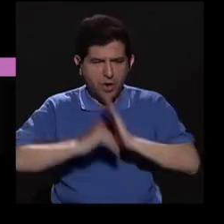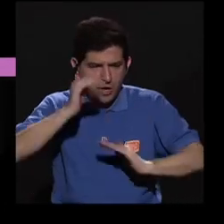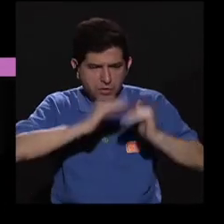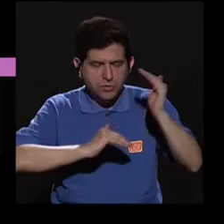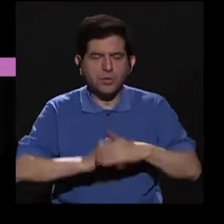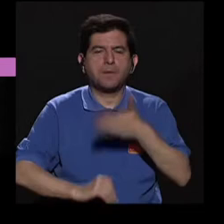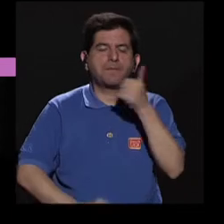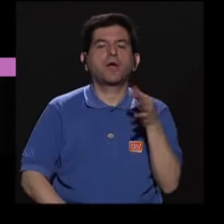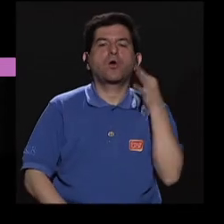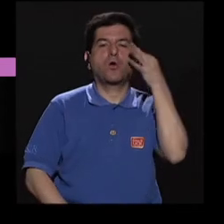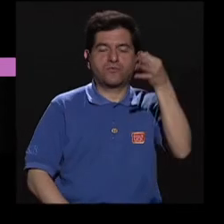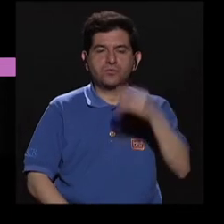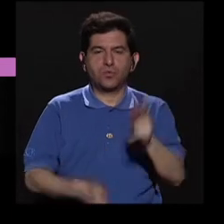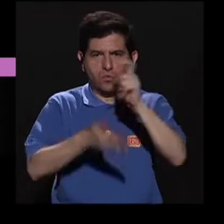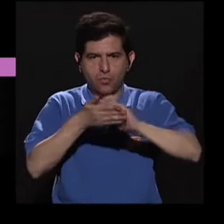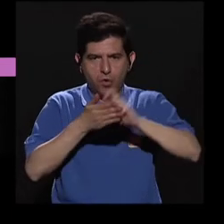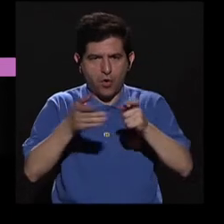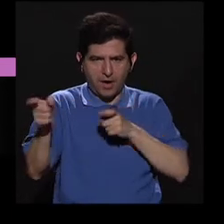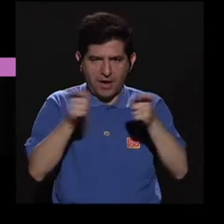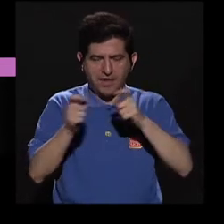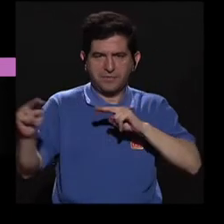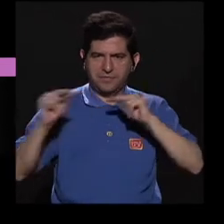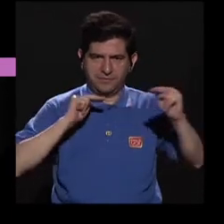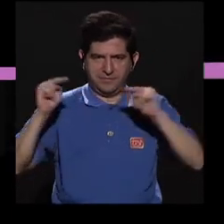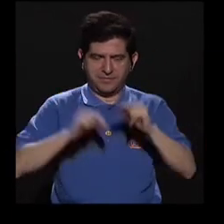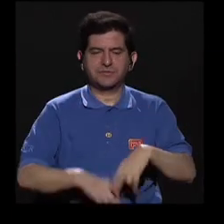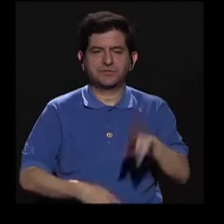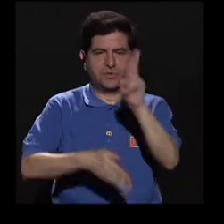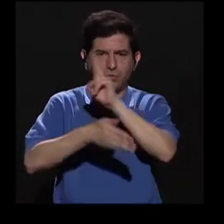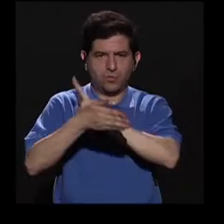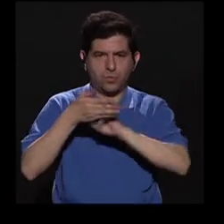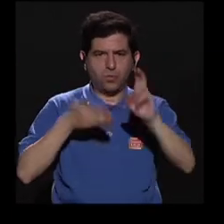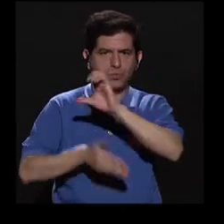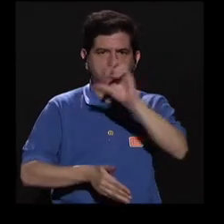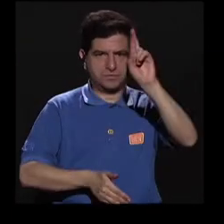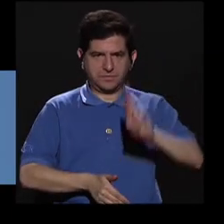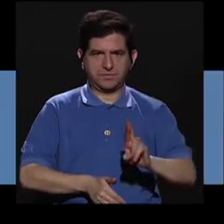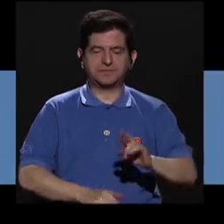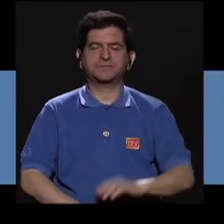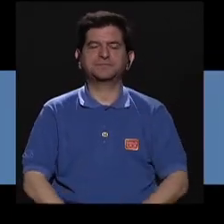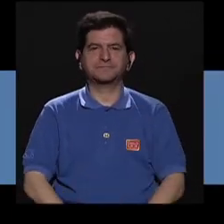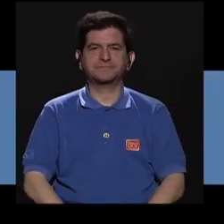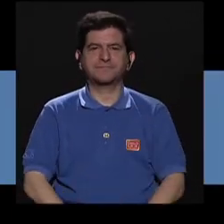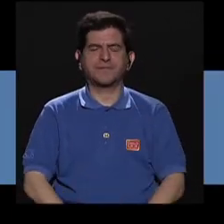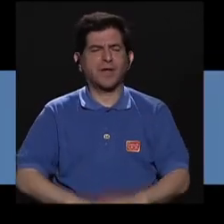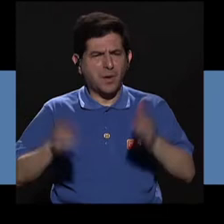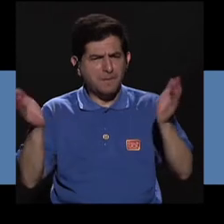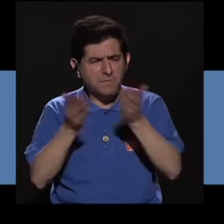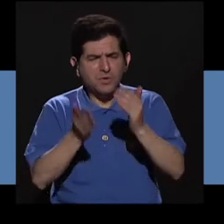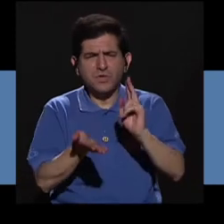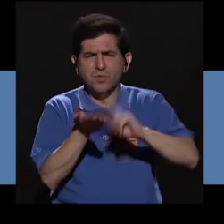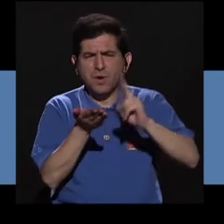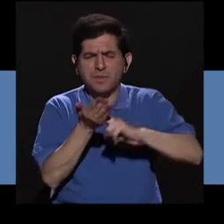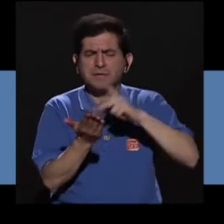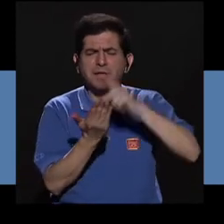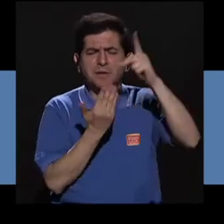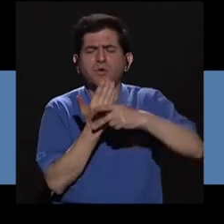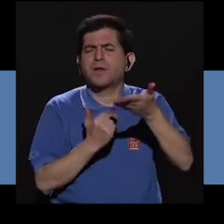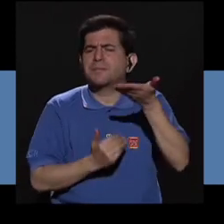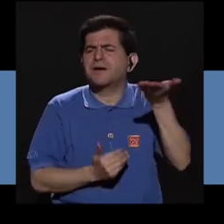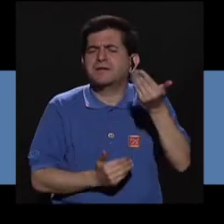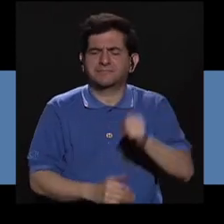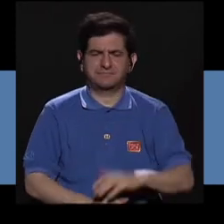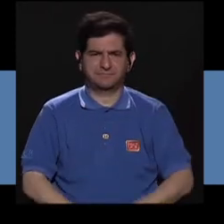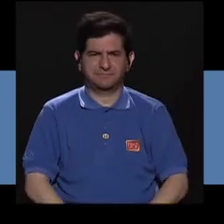Construyendo un Mejor Futuro de la Escuela de Administración de Negocios de la Universidad de Costa Rica. ¿Qué la motivó a